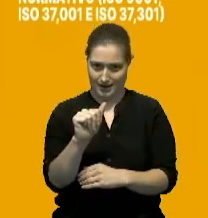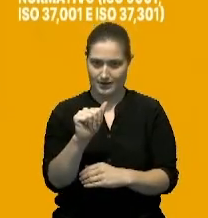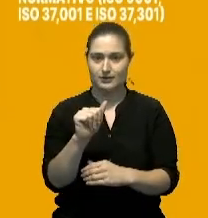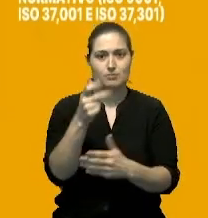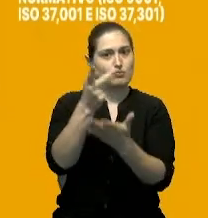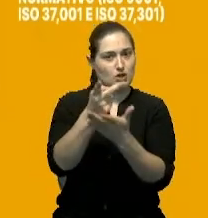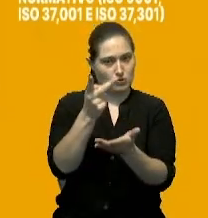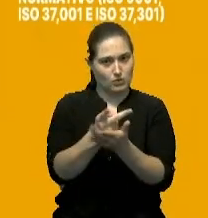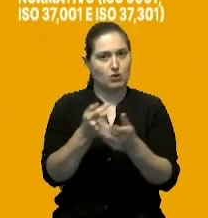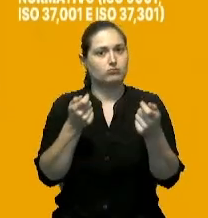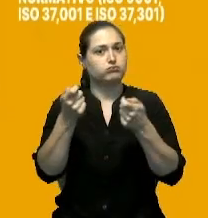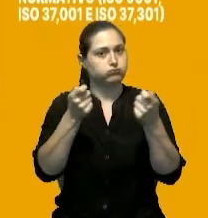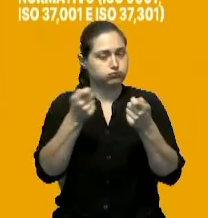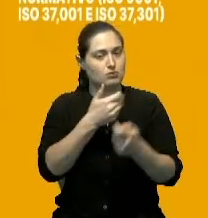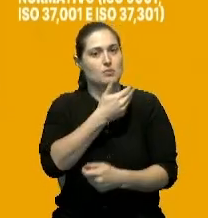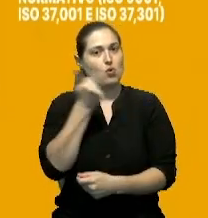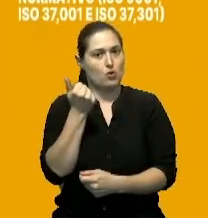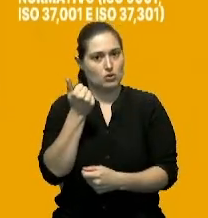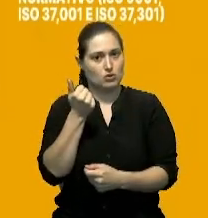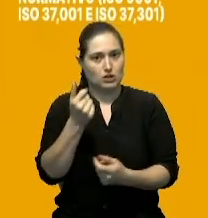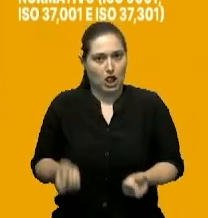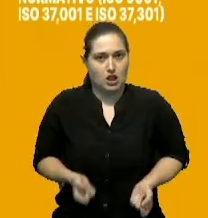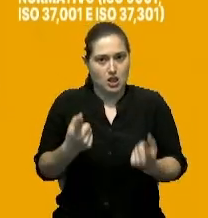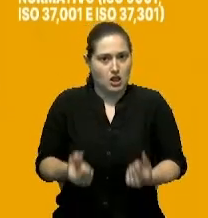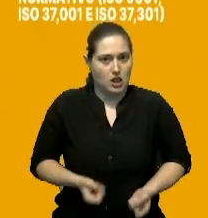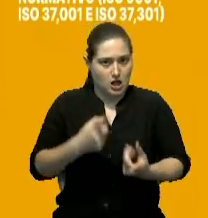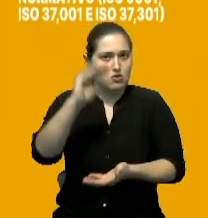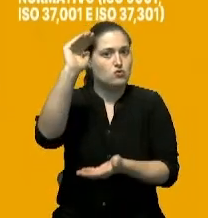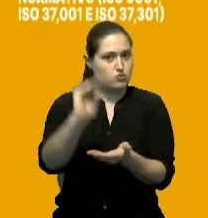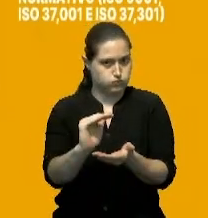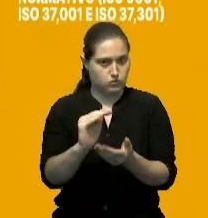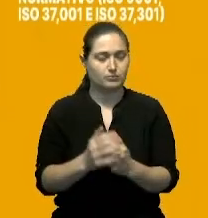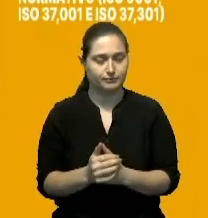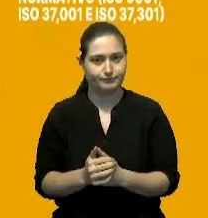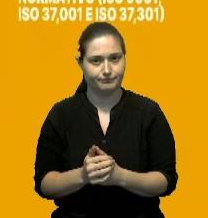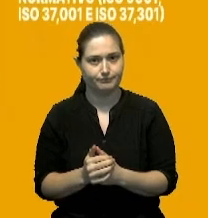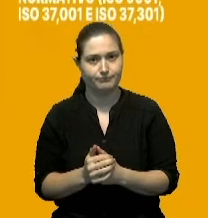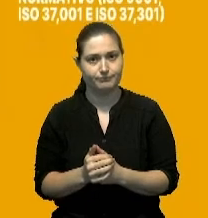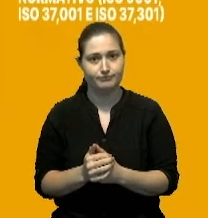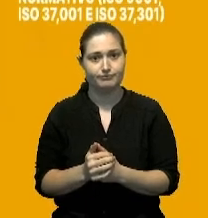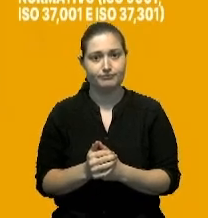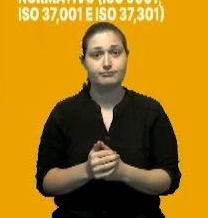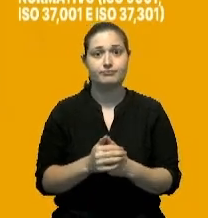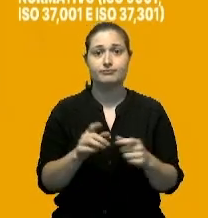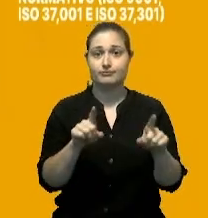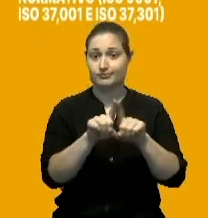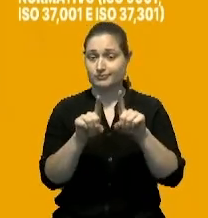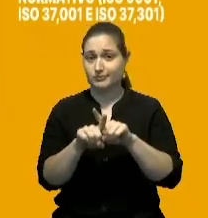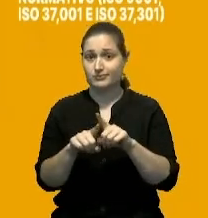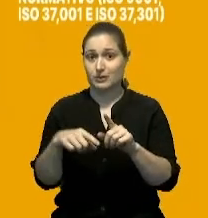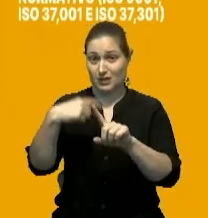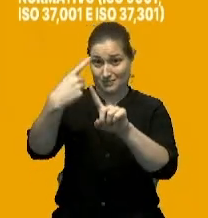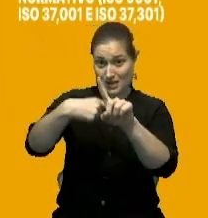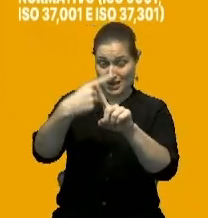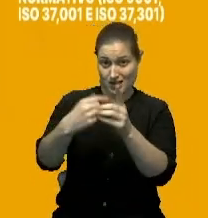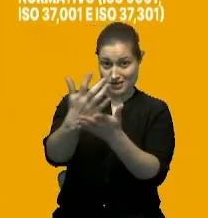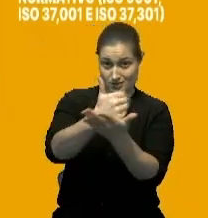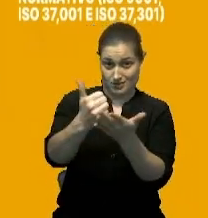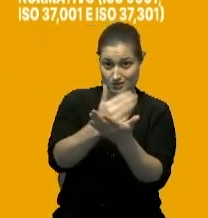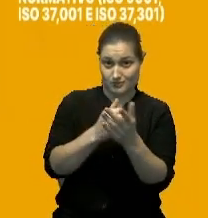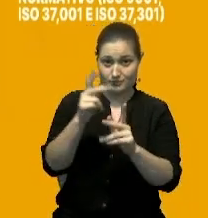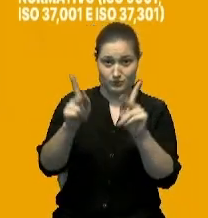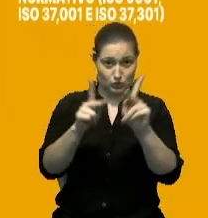profesional y control de gasto así mismo también como mejorando los salarios en algunas áreas que así